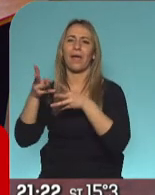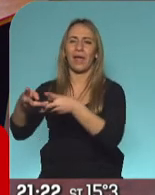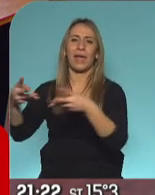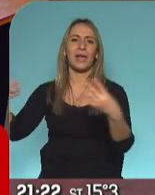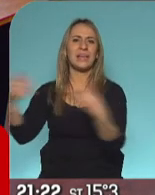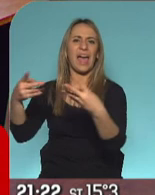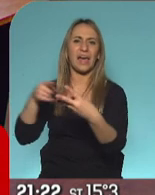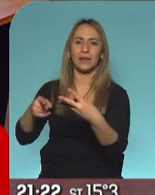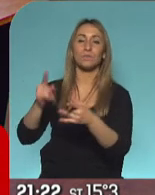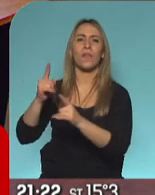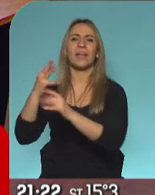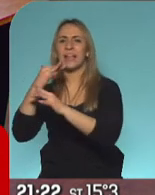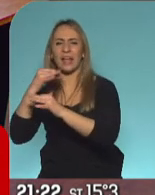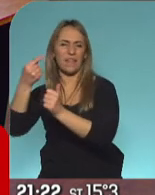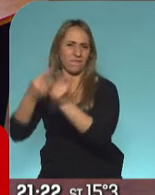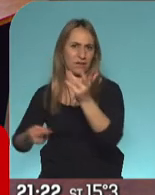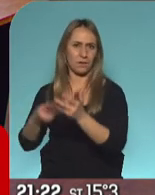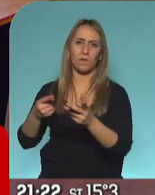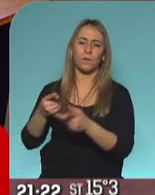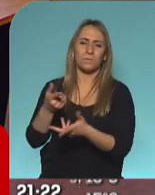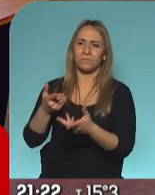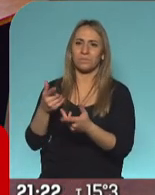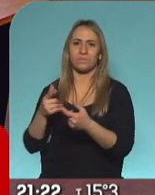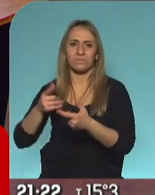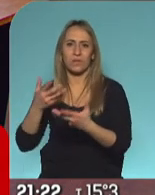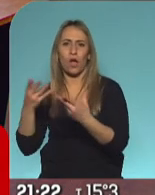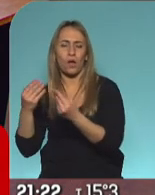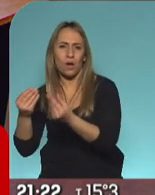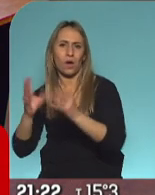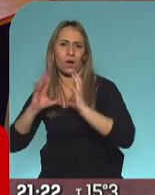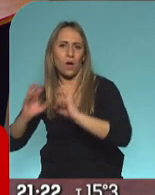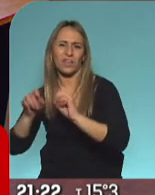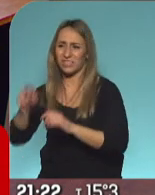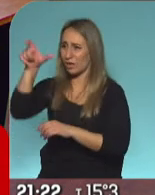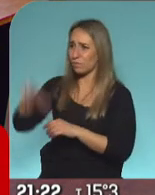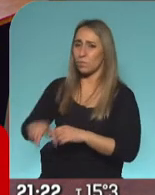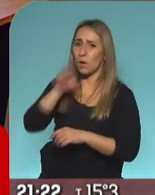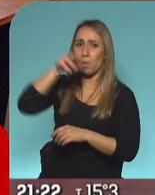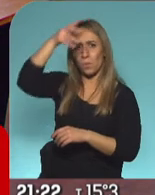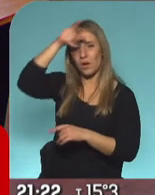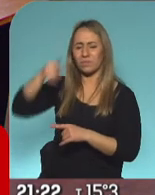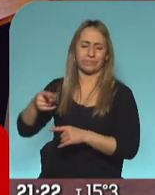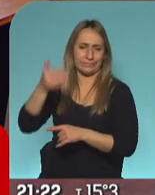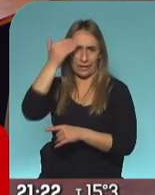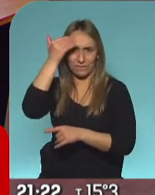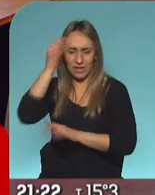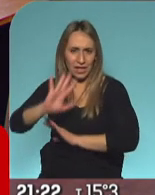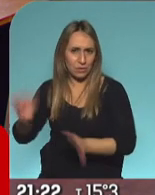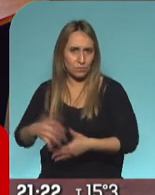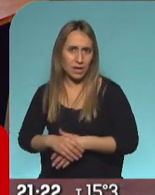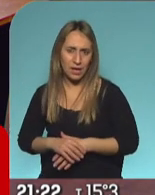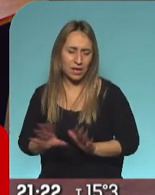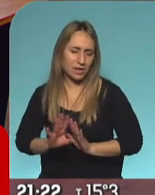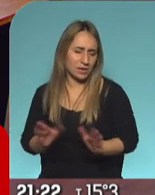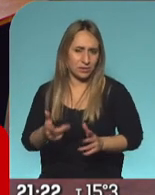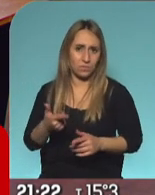Clarín, y demás, eso no sirve para nada, esta señora Burri, que está muy enferma, pobrecita, señora Burri, hay que llevarla, en fin, no digo